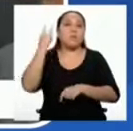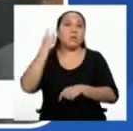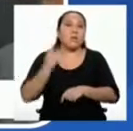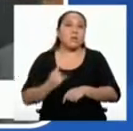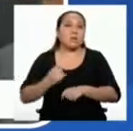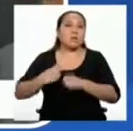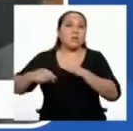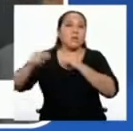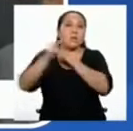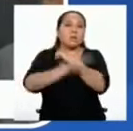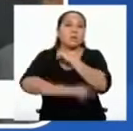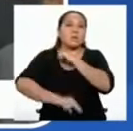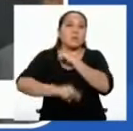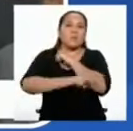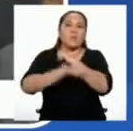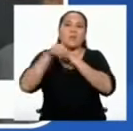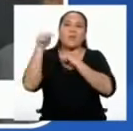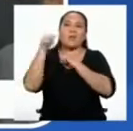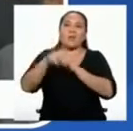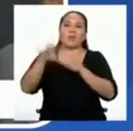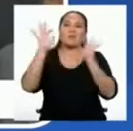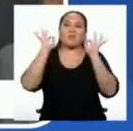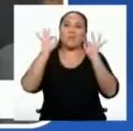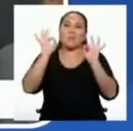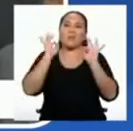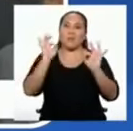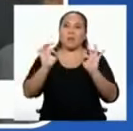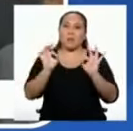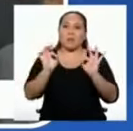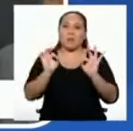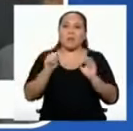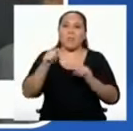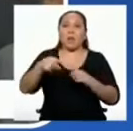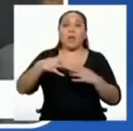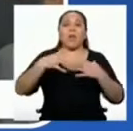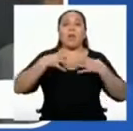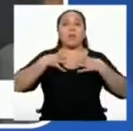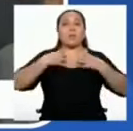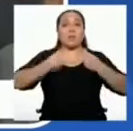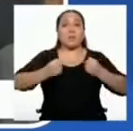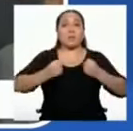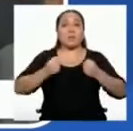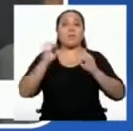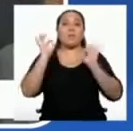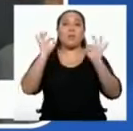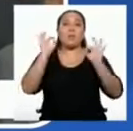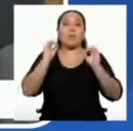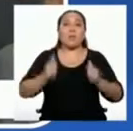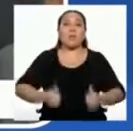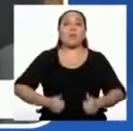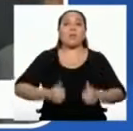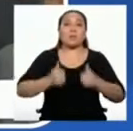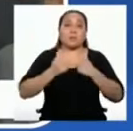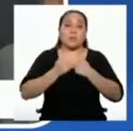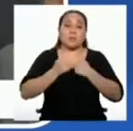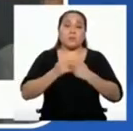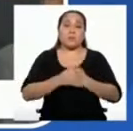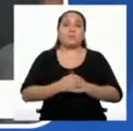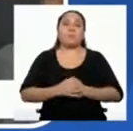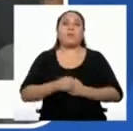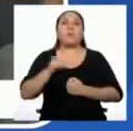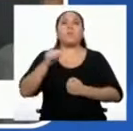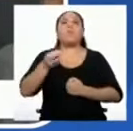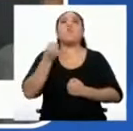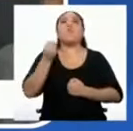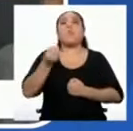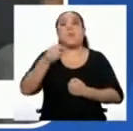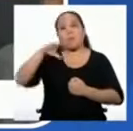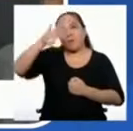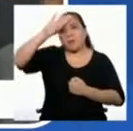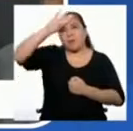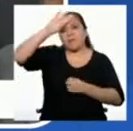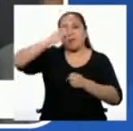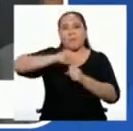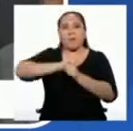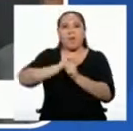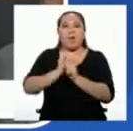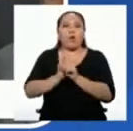circunstancias que afectan la vida de la nación a consecuencia del coronavirus.